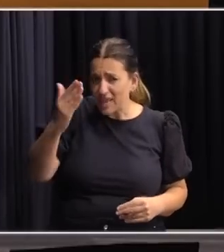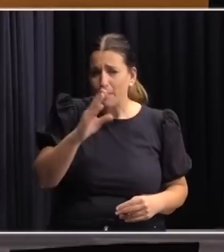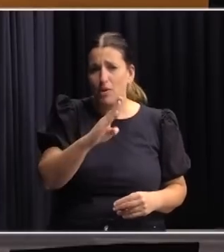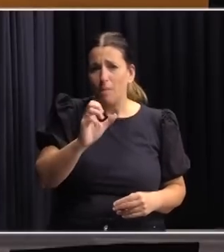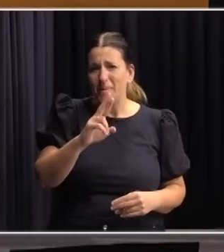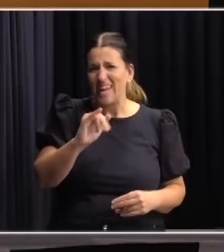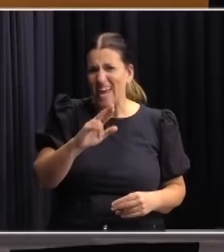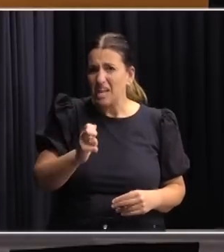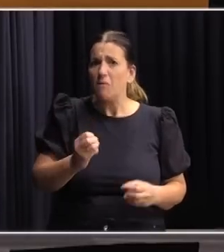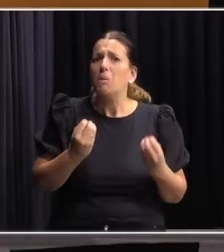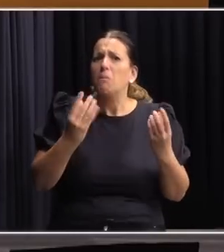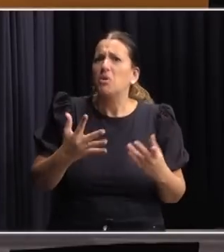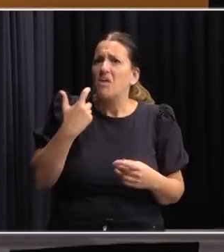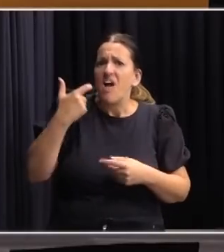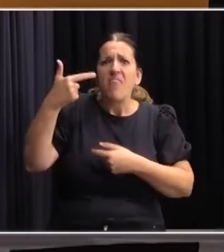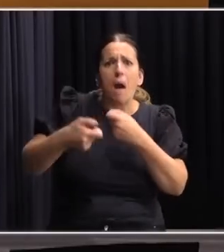la situación. Gracias.